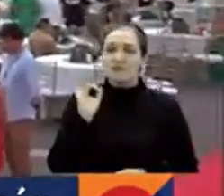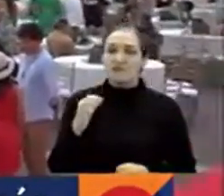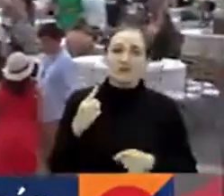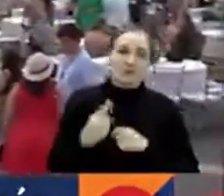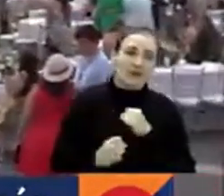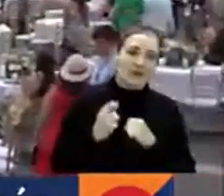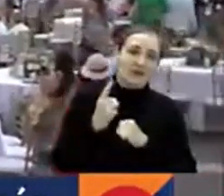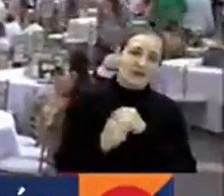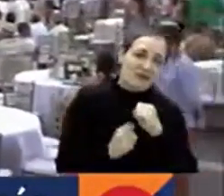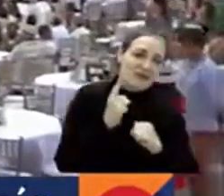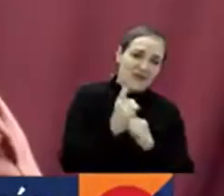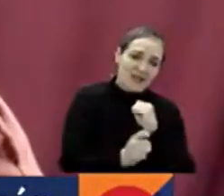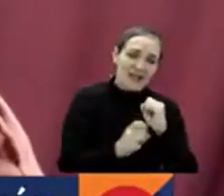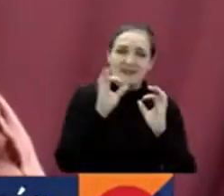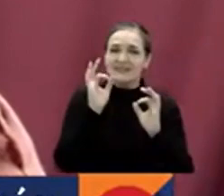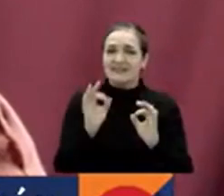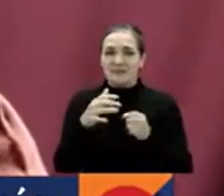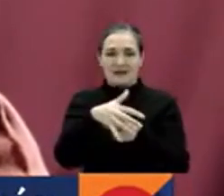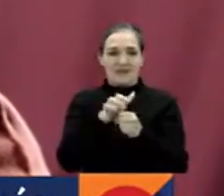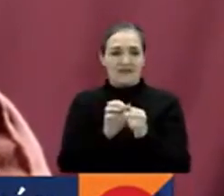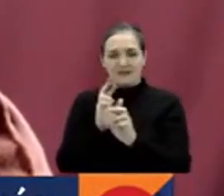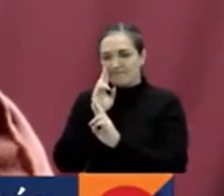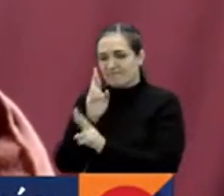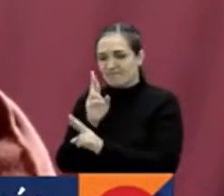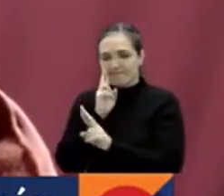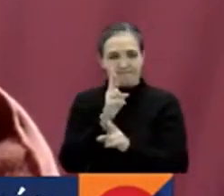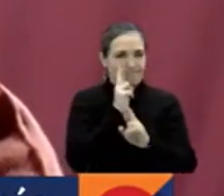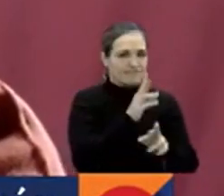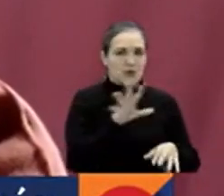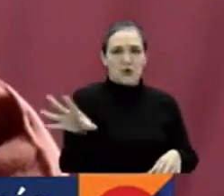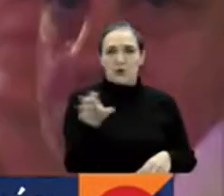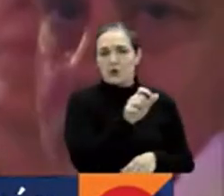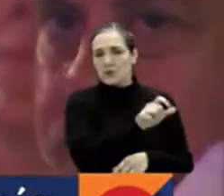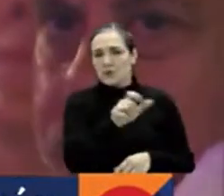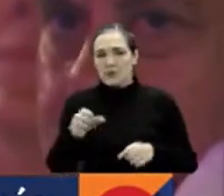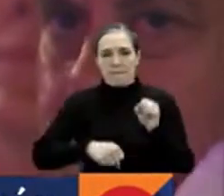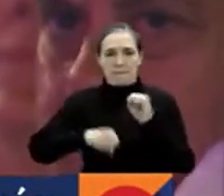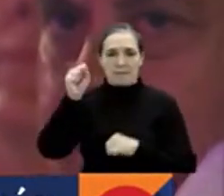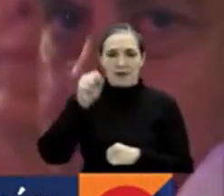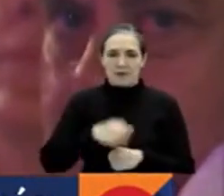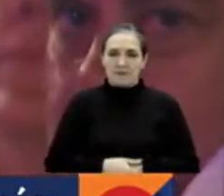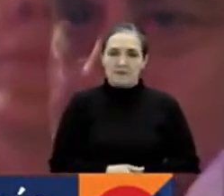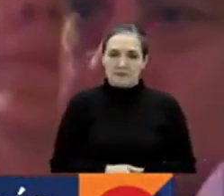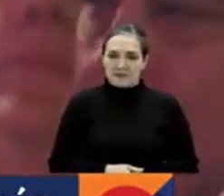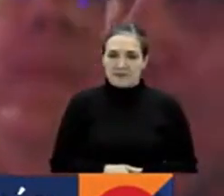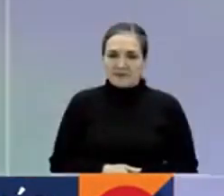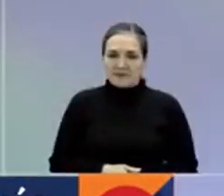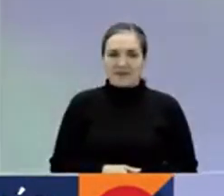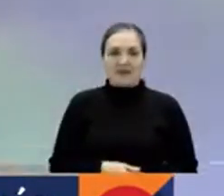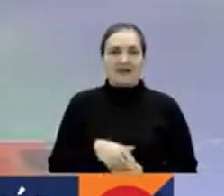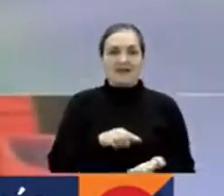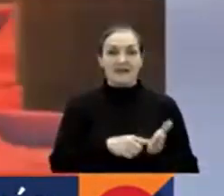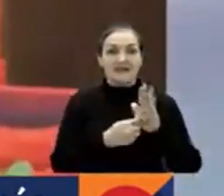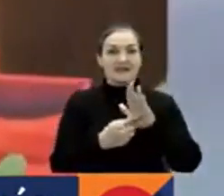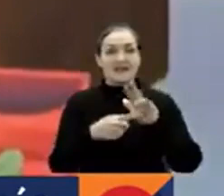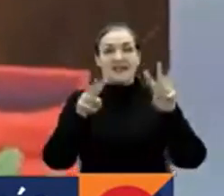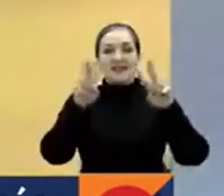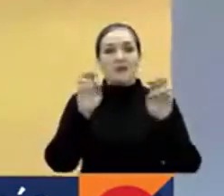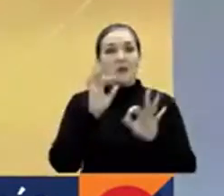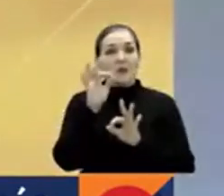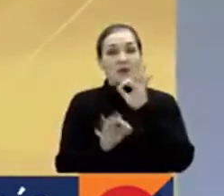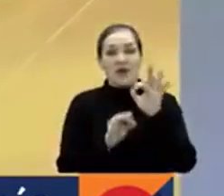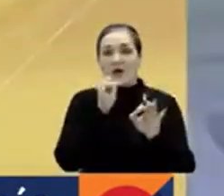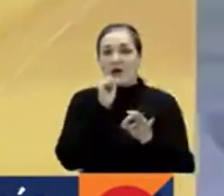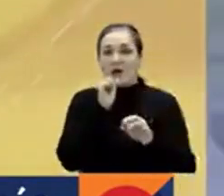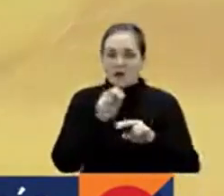Premios India Catalina reconocen lo mejor en la industria de la televisión colombiana. Edición que estuvo marcada por el mensaje de cuidado al